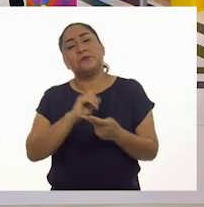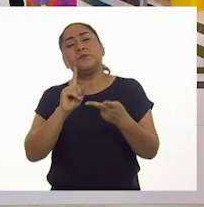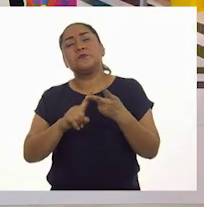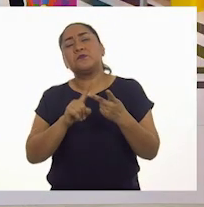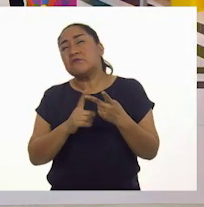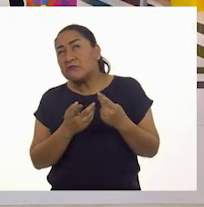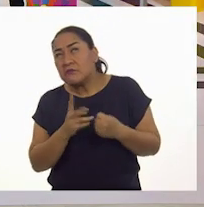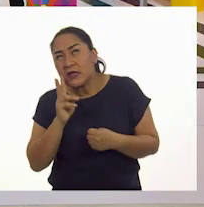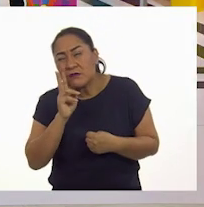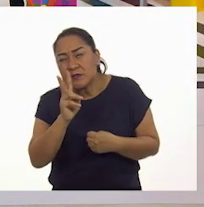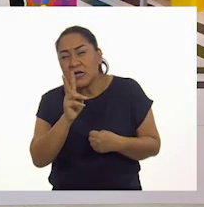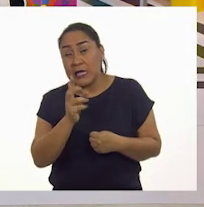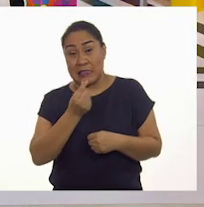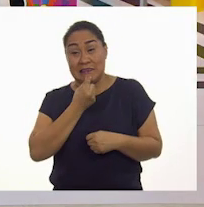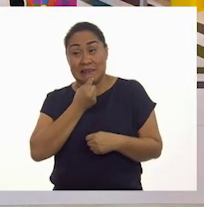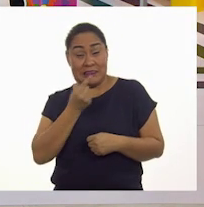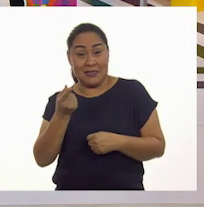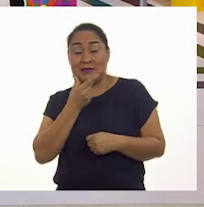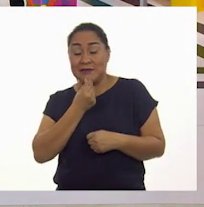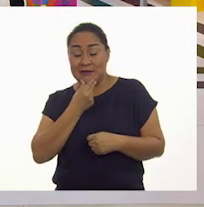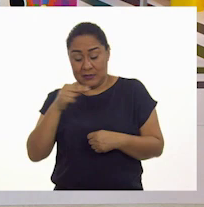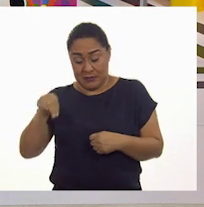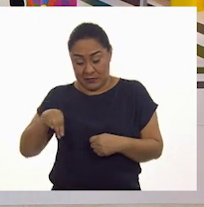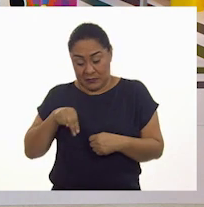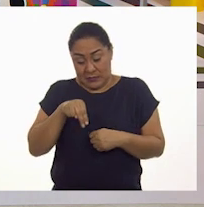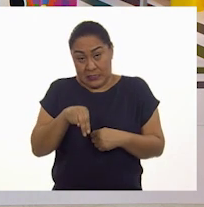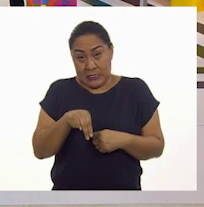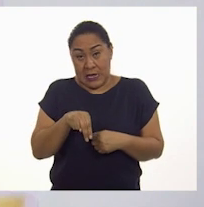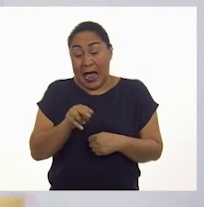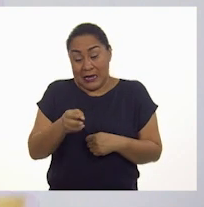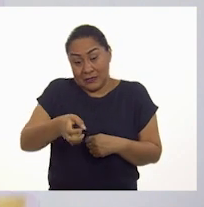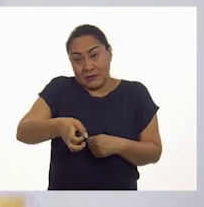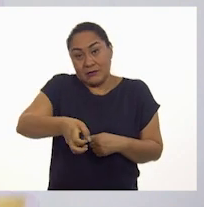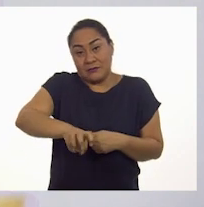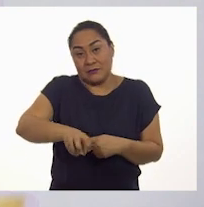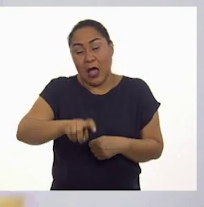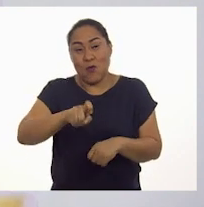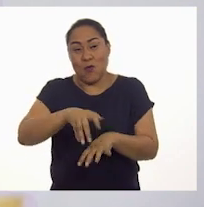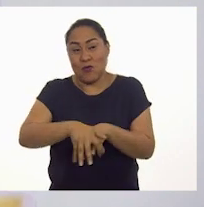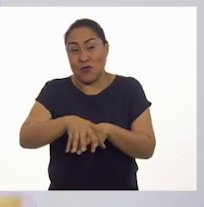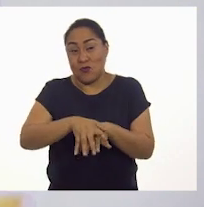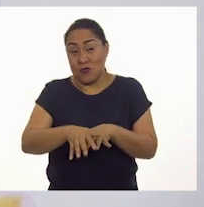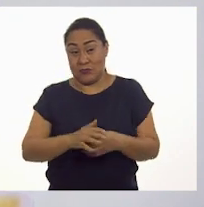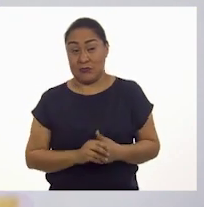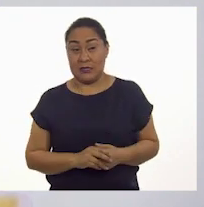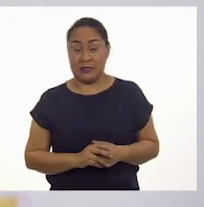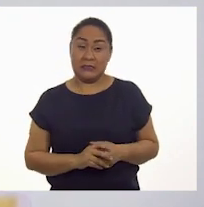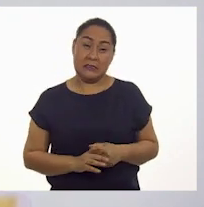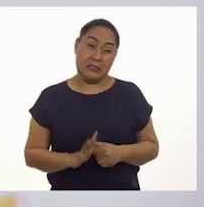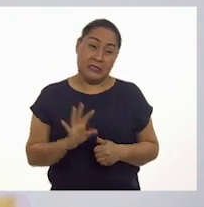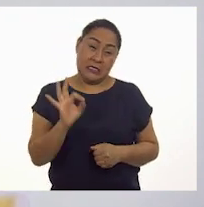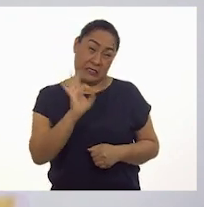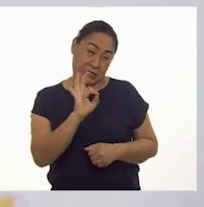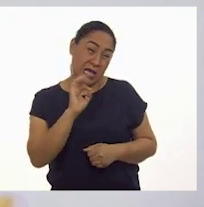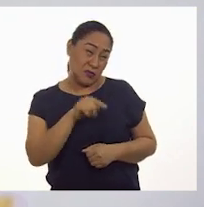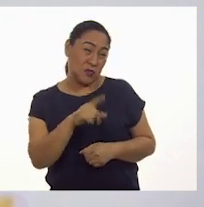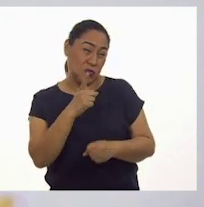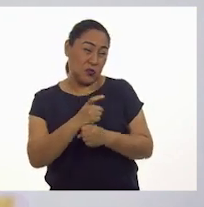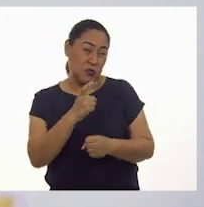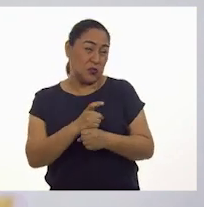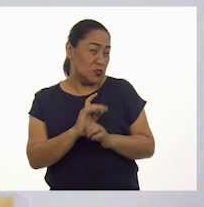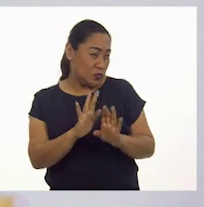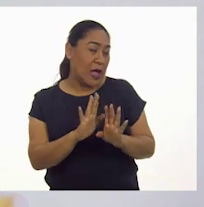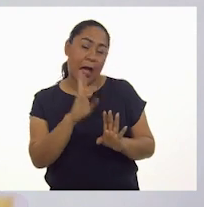está frente al lavabo y está por abrir la llave del agua. Tal vez será el número uno, ¿verdad?